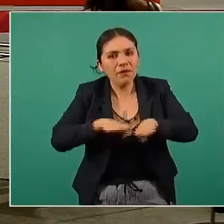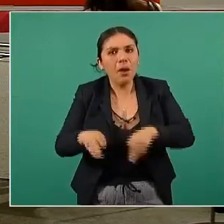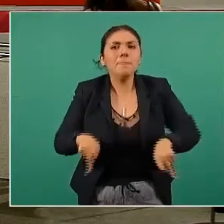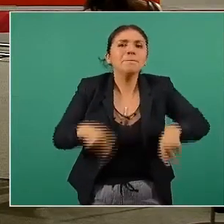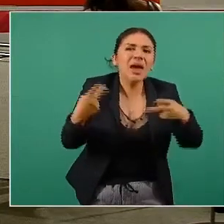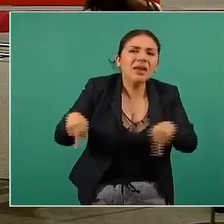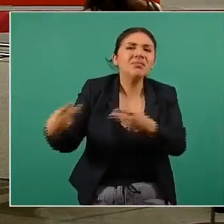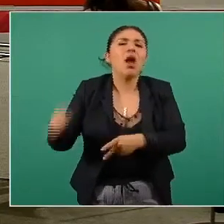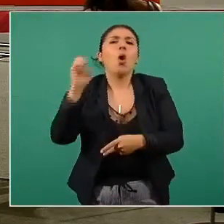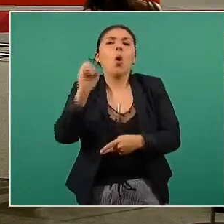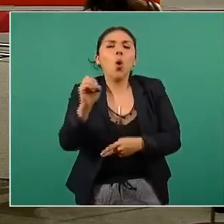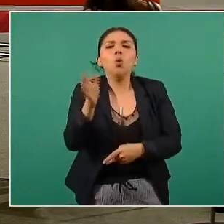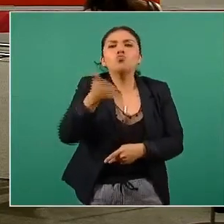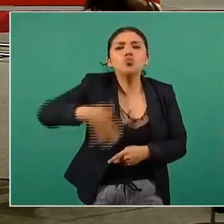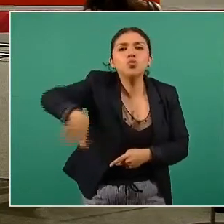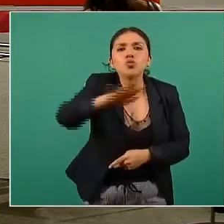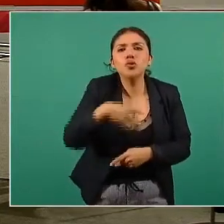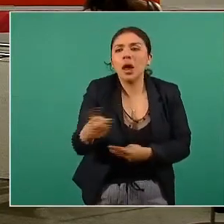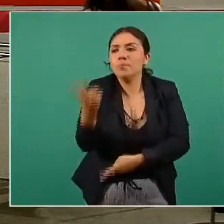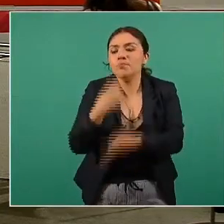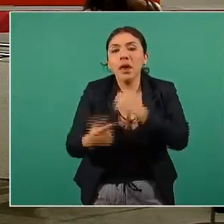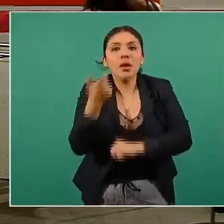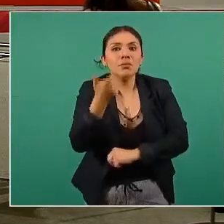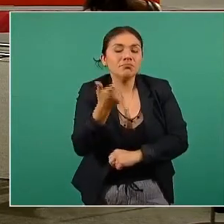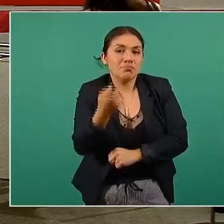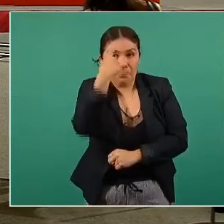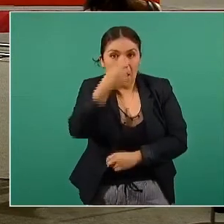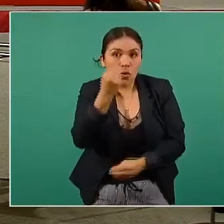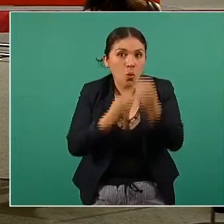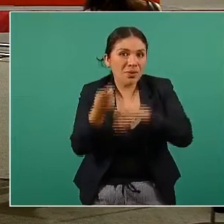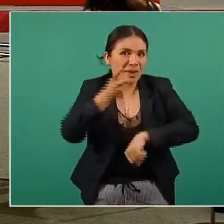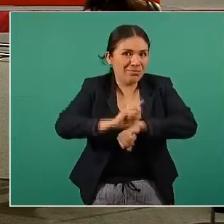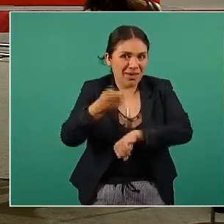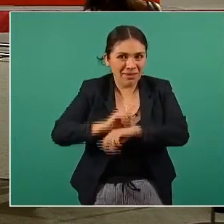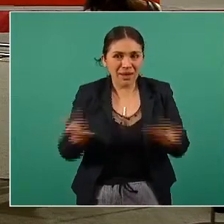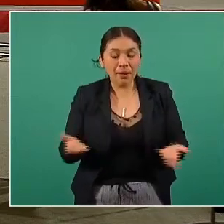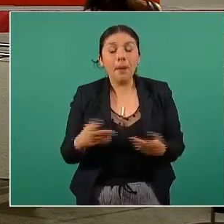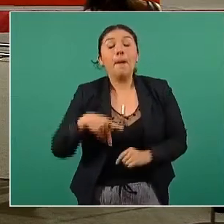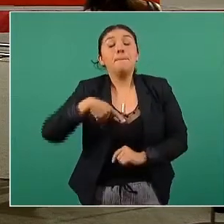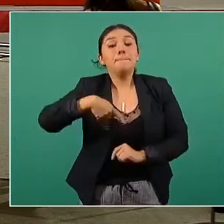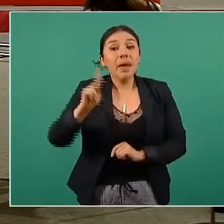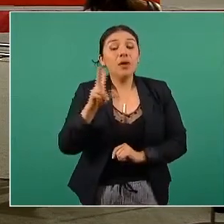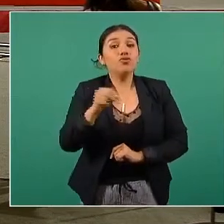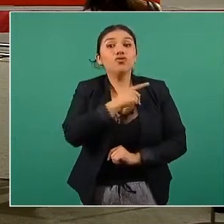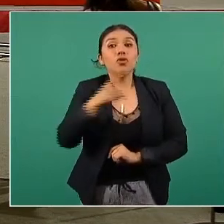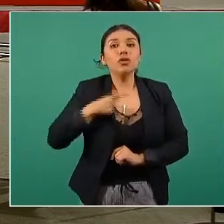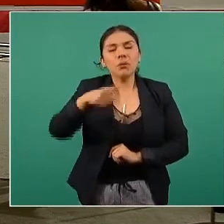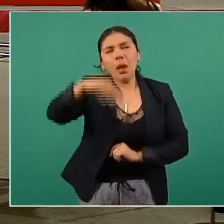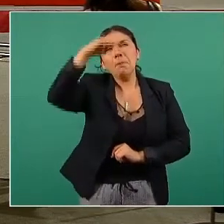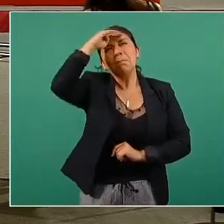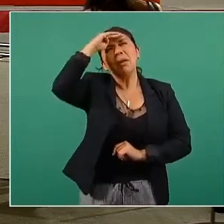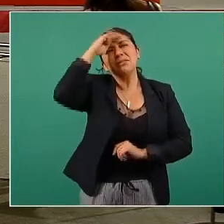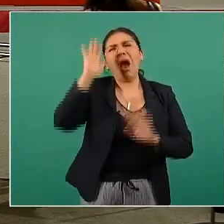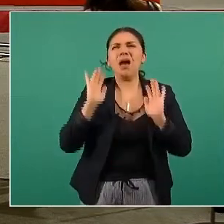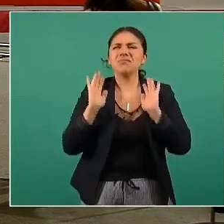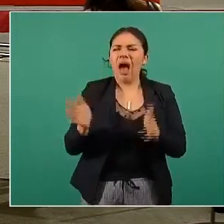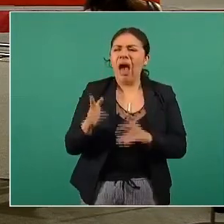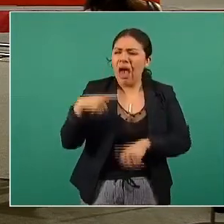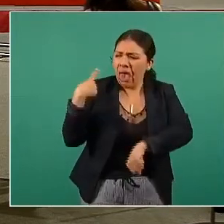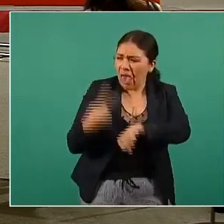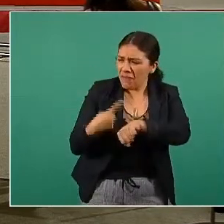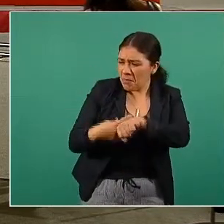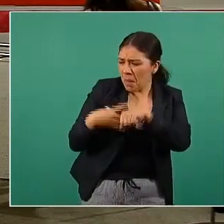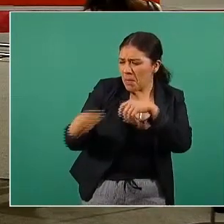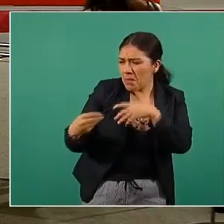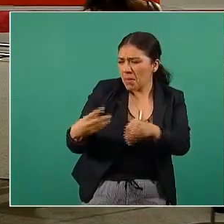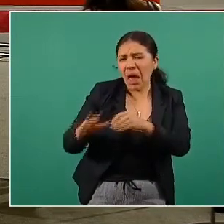comerciales o buscar el sustento diario. Pero no debemos suponer que ya se acabó la